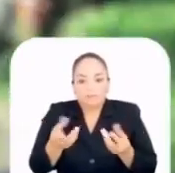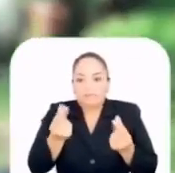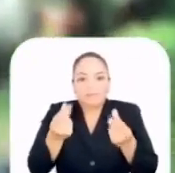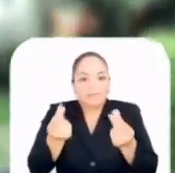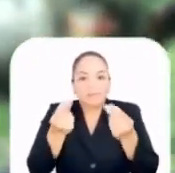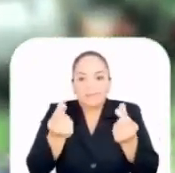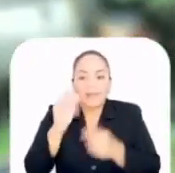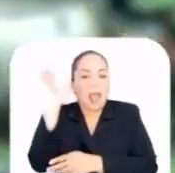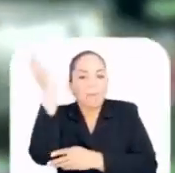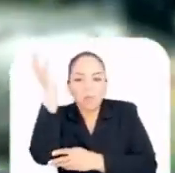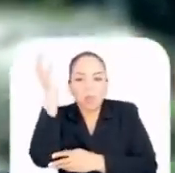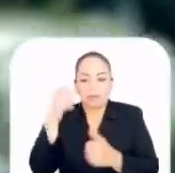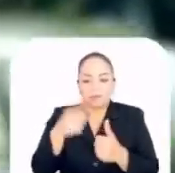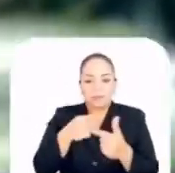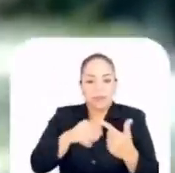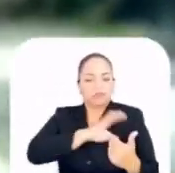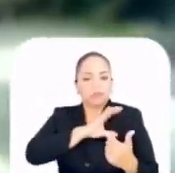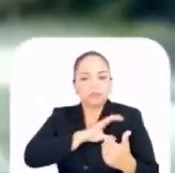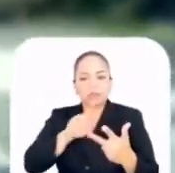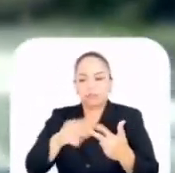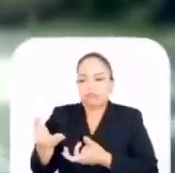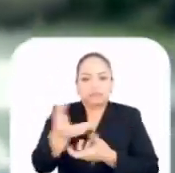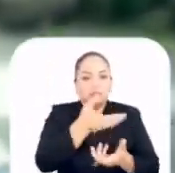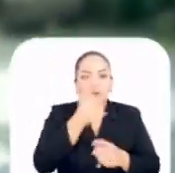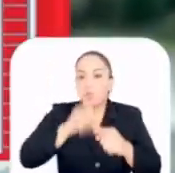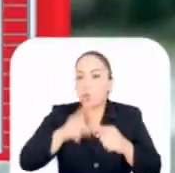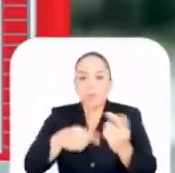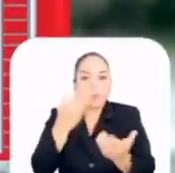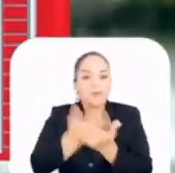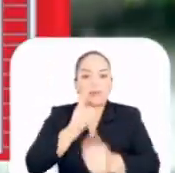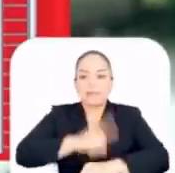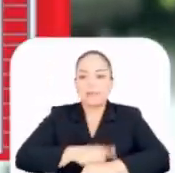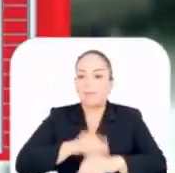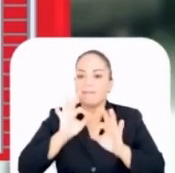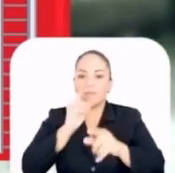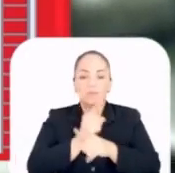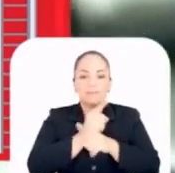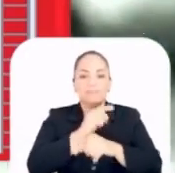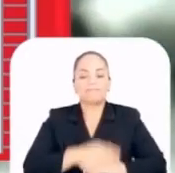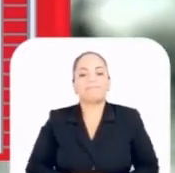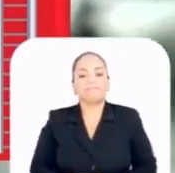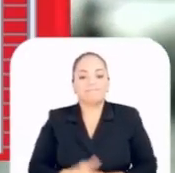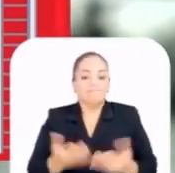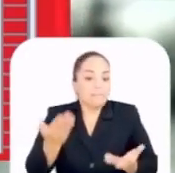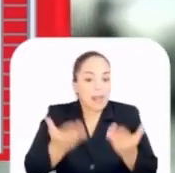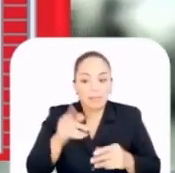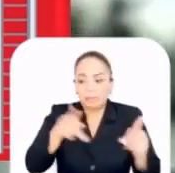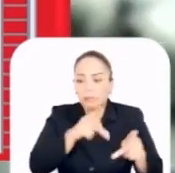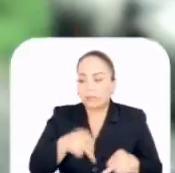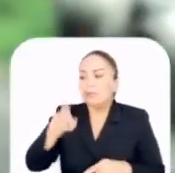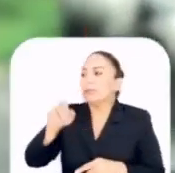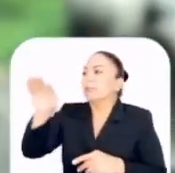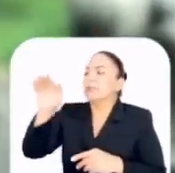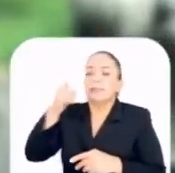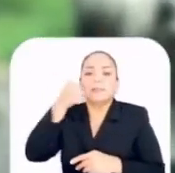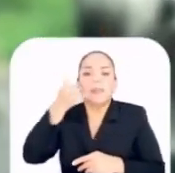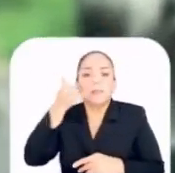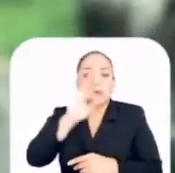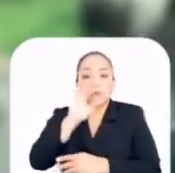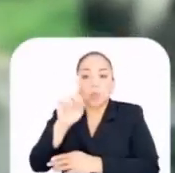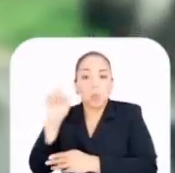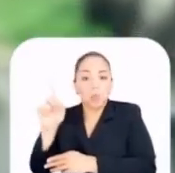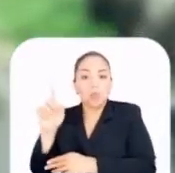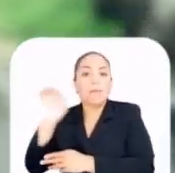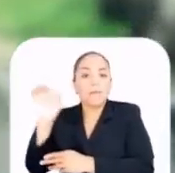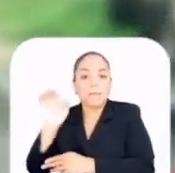que brindan las ambulancias, las patrullas y las unidades de bomberos, ante un llamado de auxilio a través